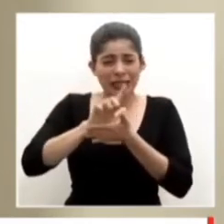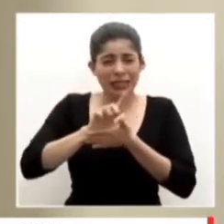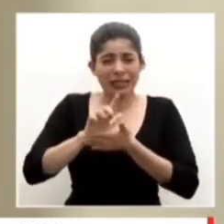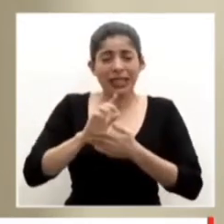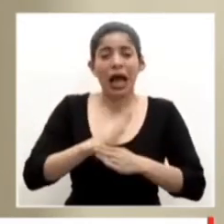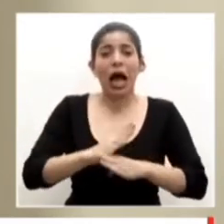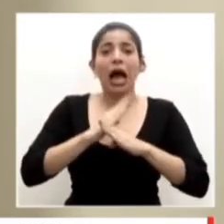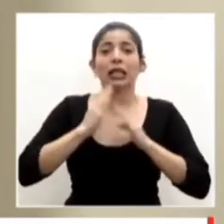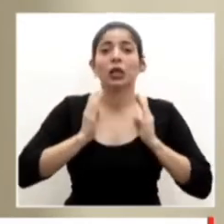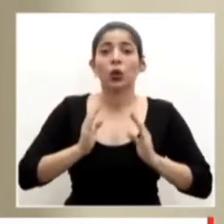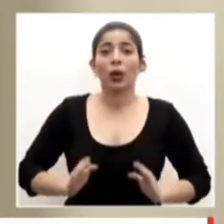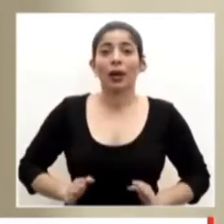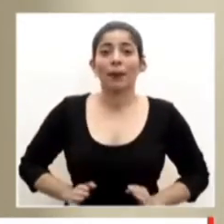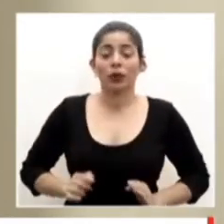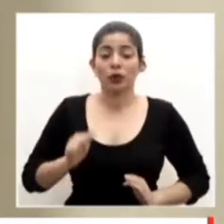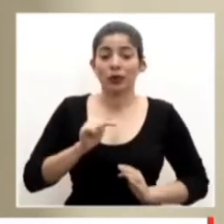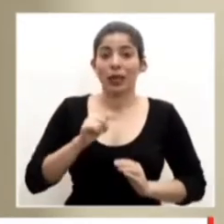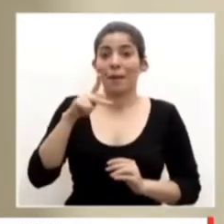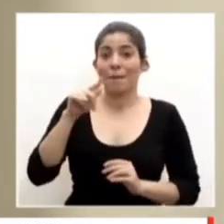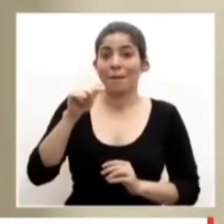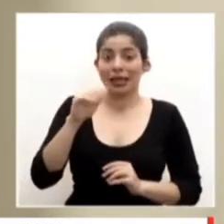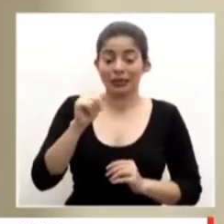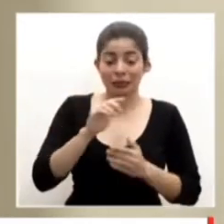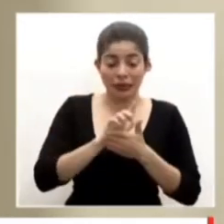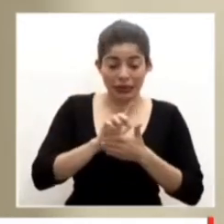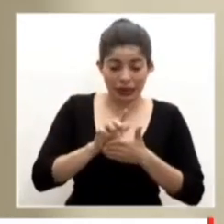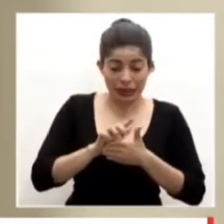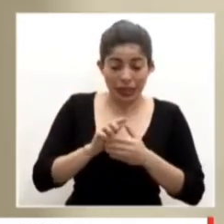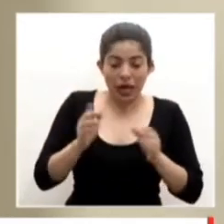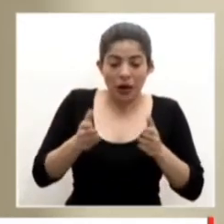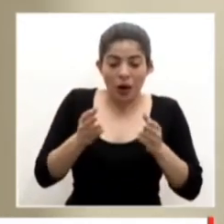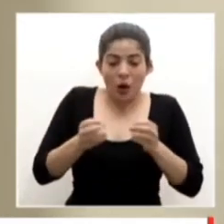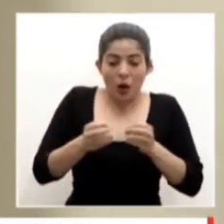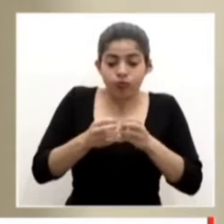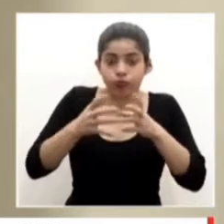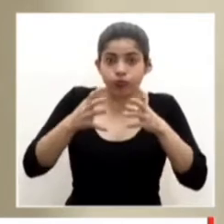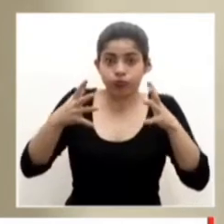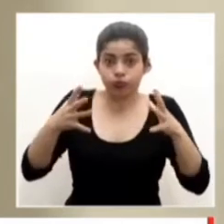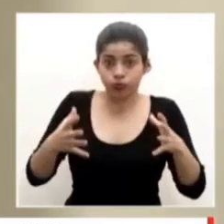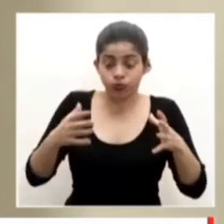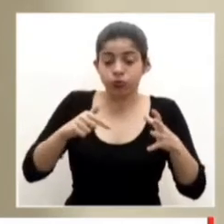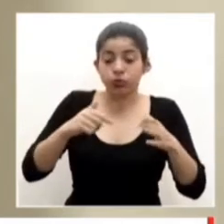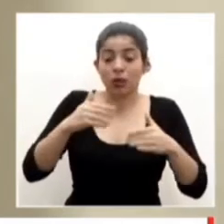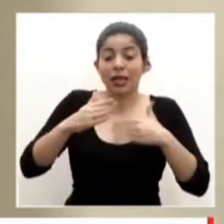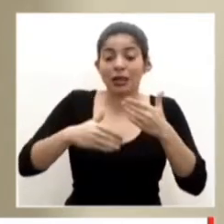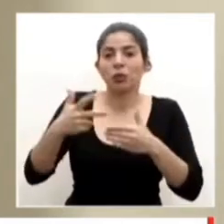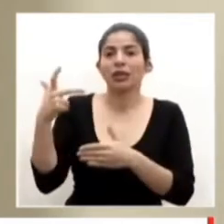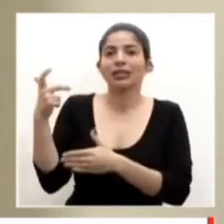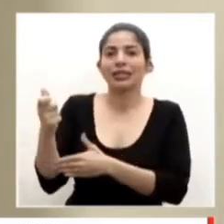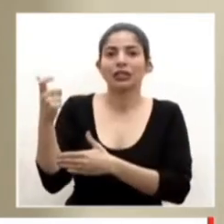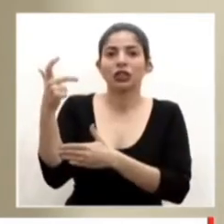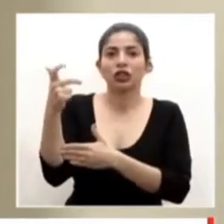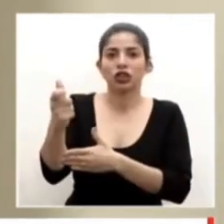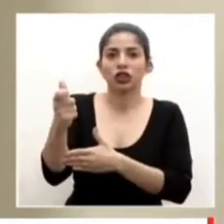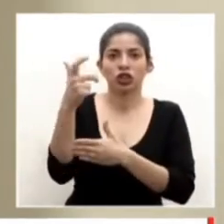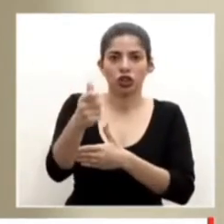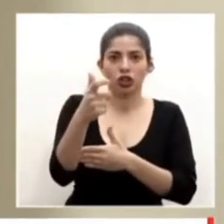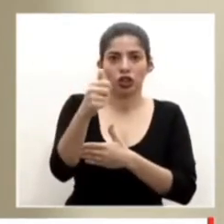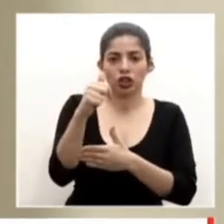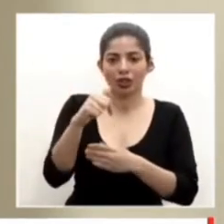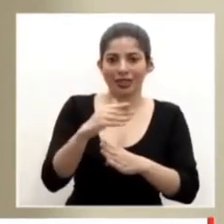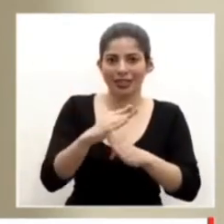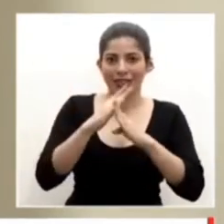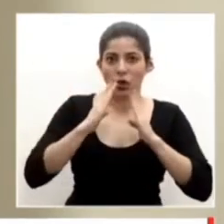anticuerpos de ese plasma, y estandarizar su potencia para luego hacerle inyecciones de esos